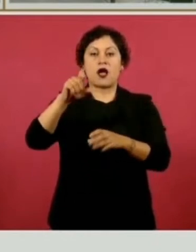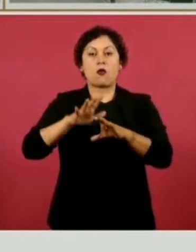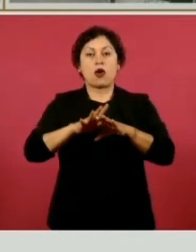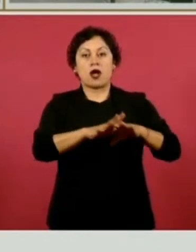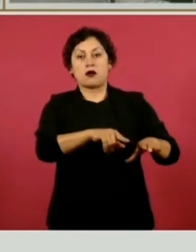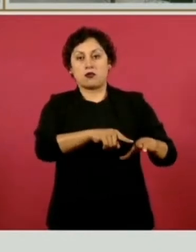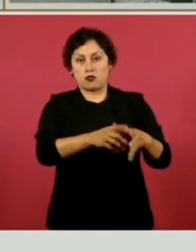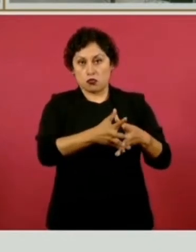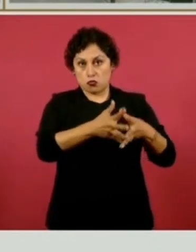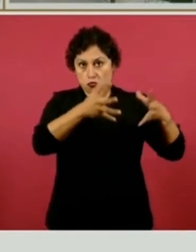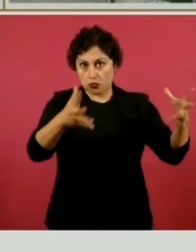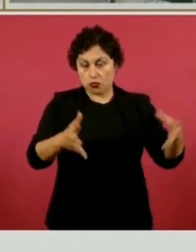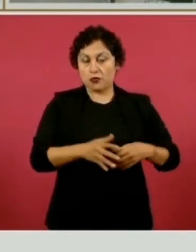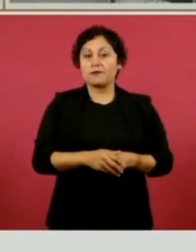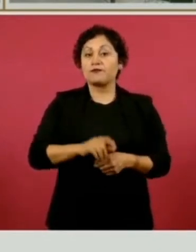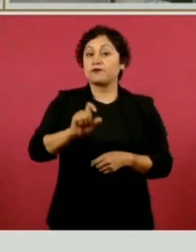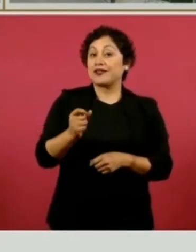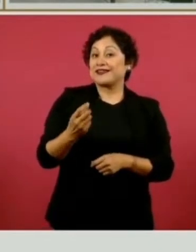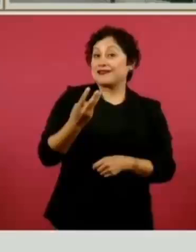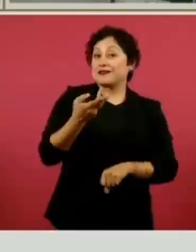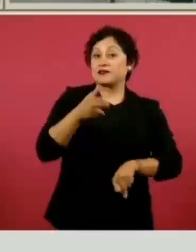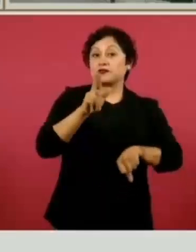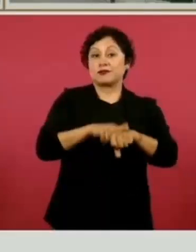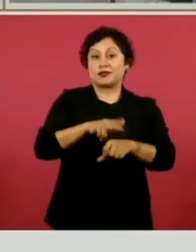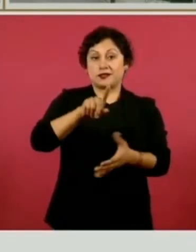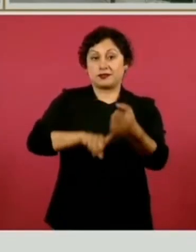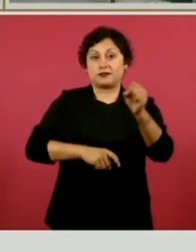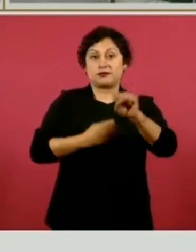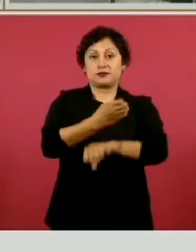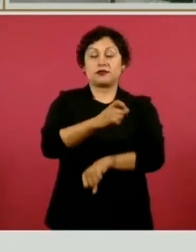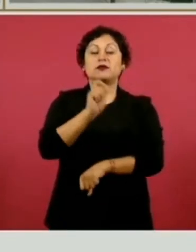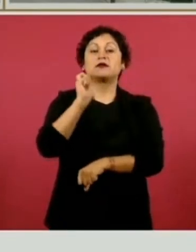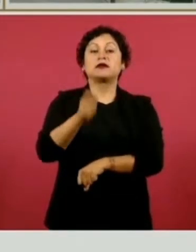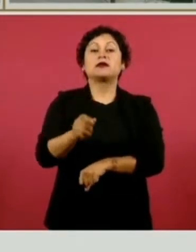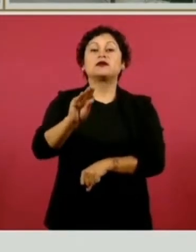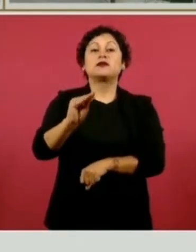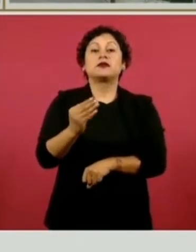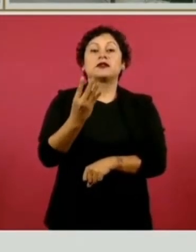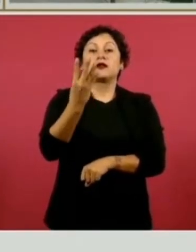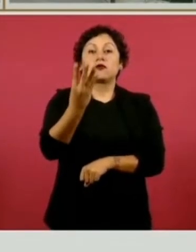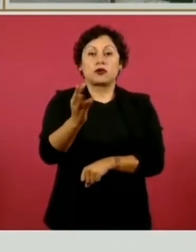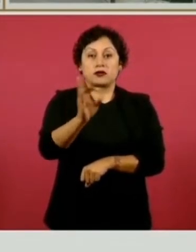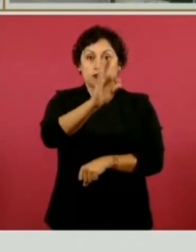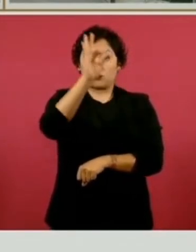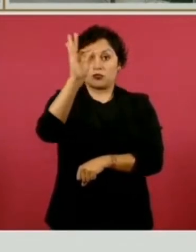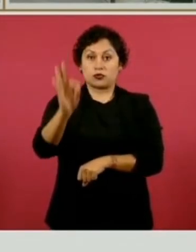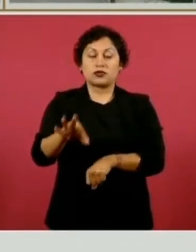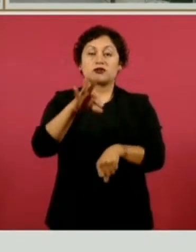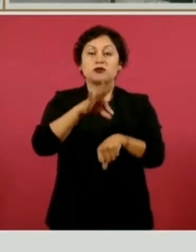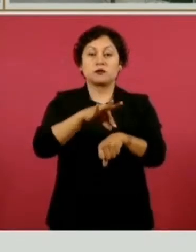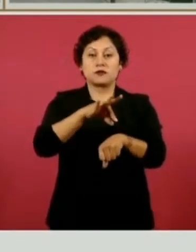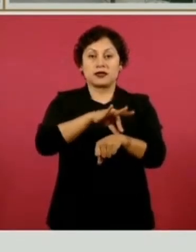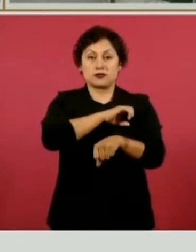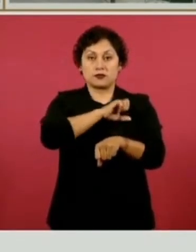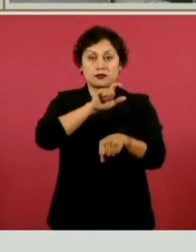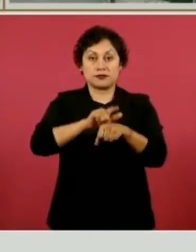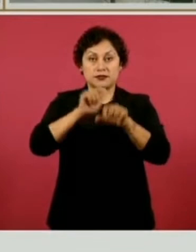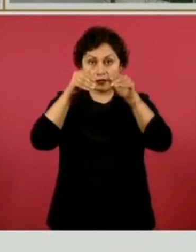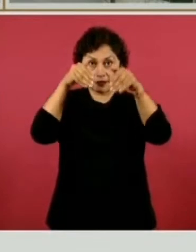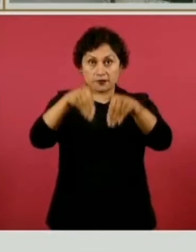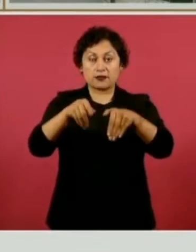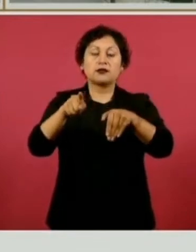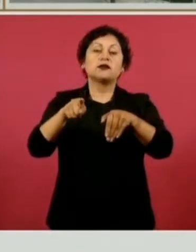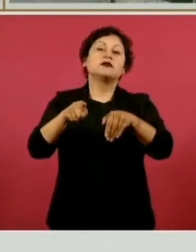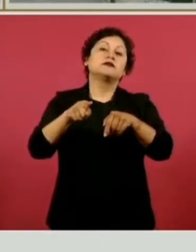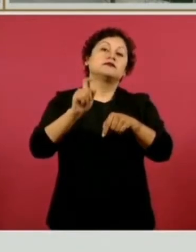También en los 23 hospitales IMSS Bienestar de Zacatecas, llevamos un 94 por ciento en la contratación de médicos especialistas. Reitero, la